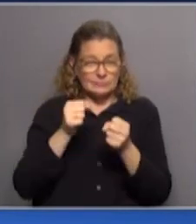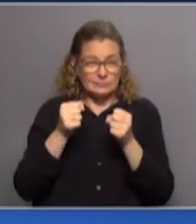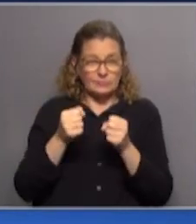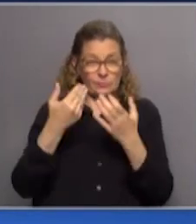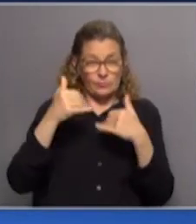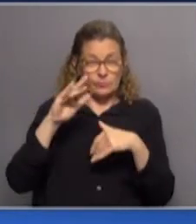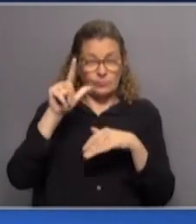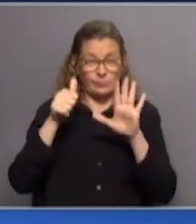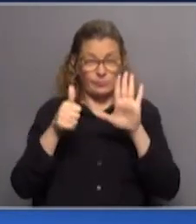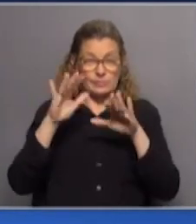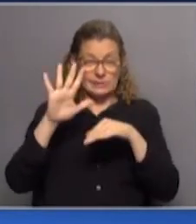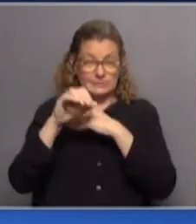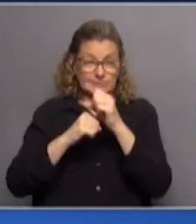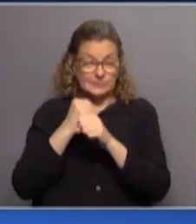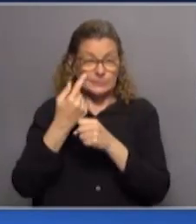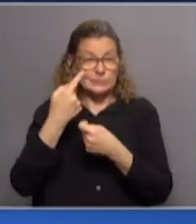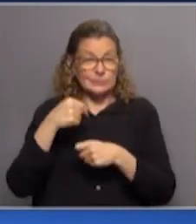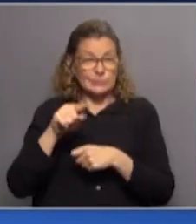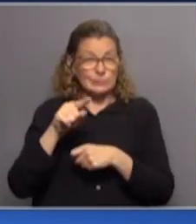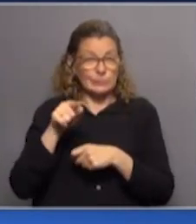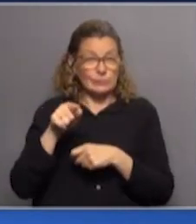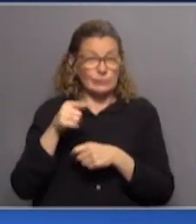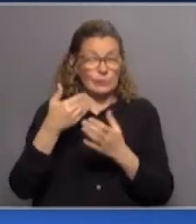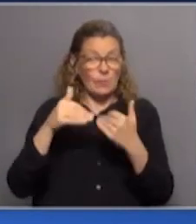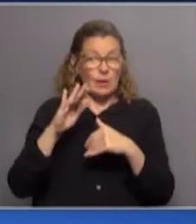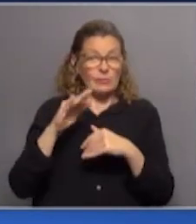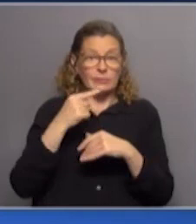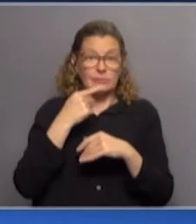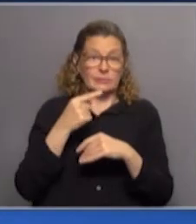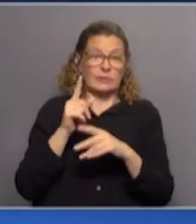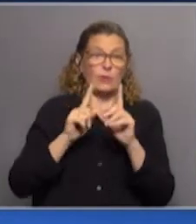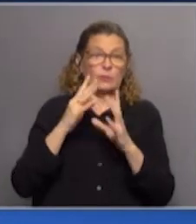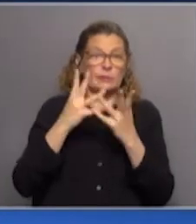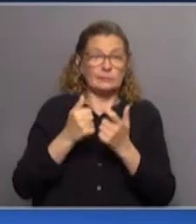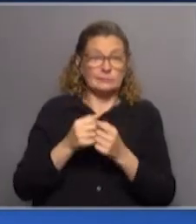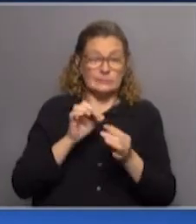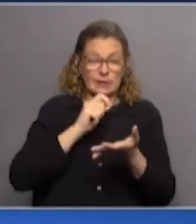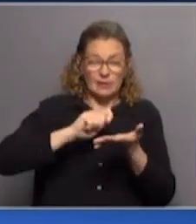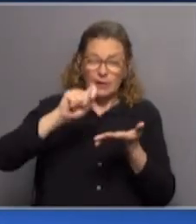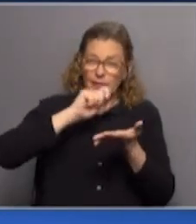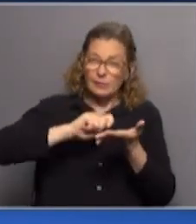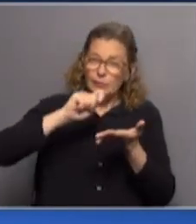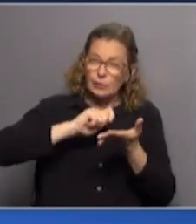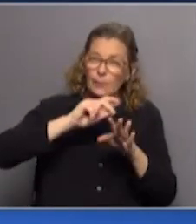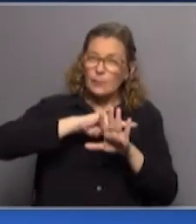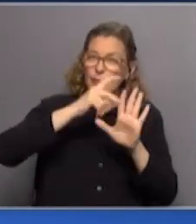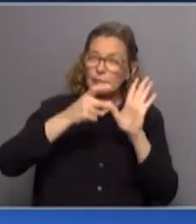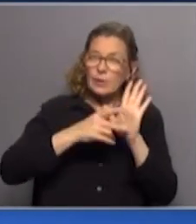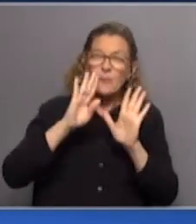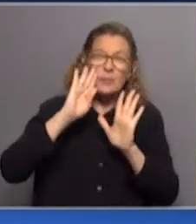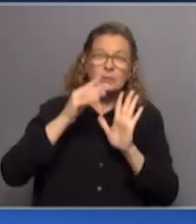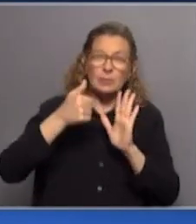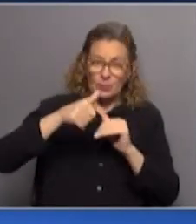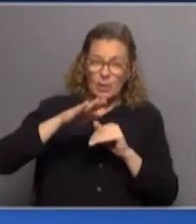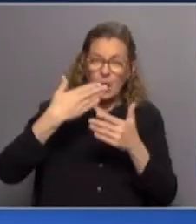que tienen más de 65 años, pero creo que los que más destacan de alguna manera, porque la redacción del proyecto parecería, y lo vamos a hablar más